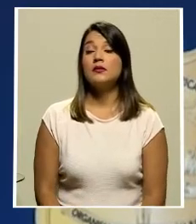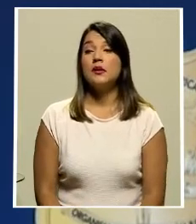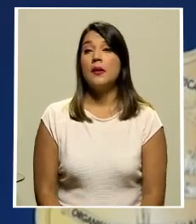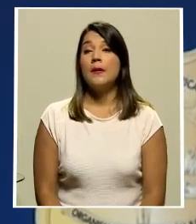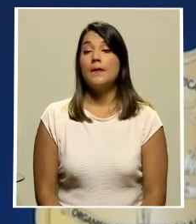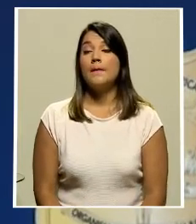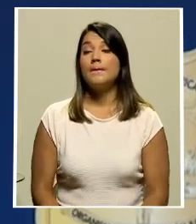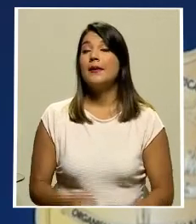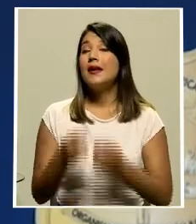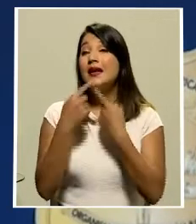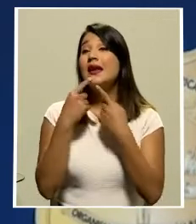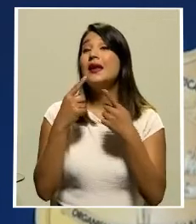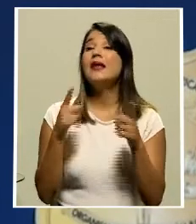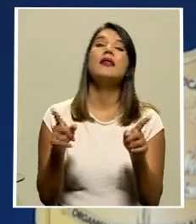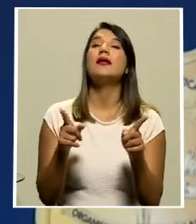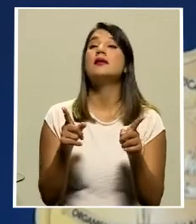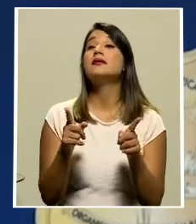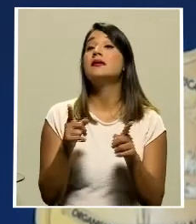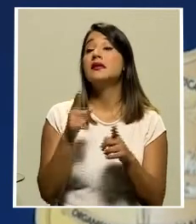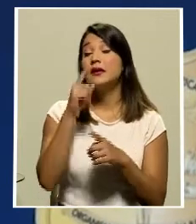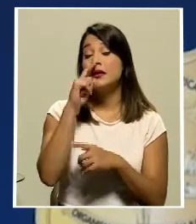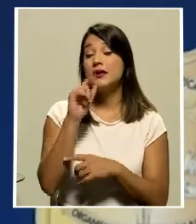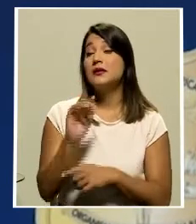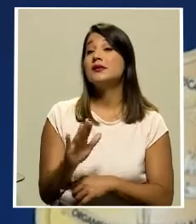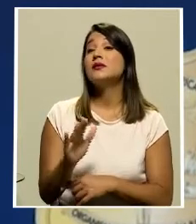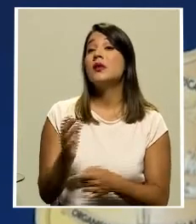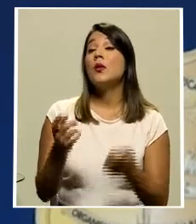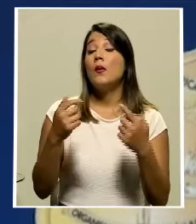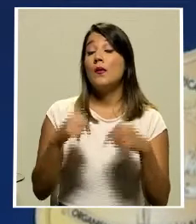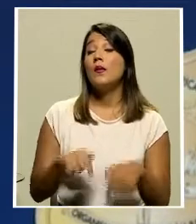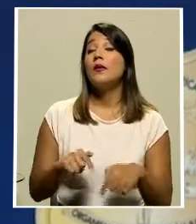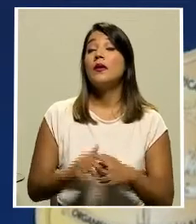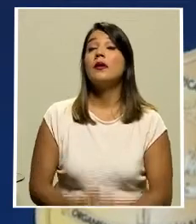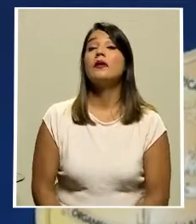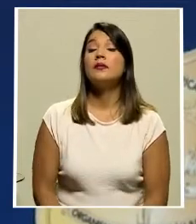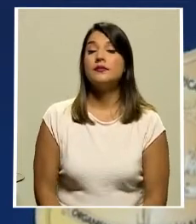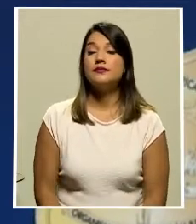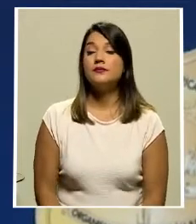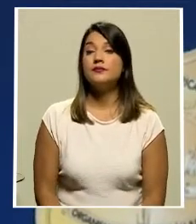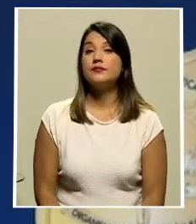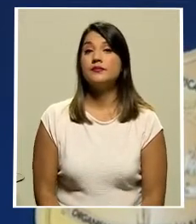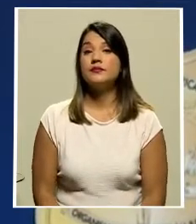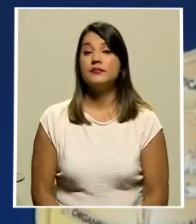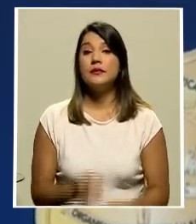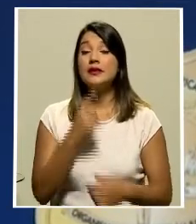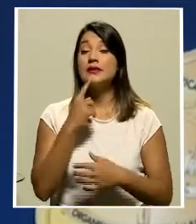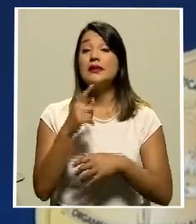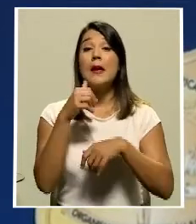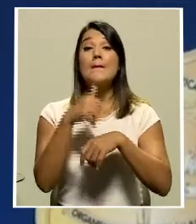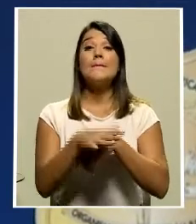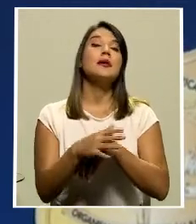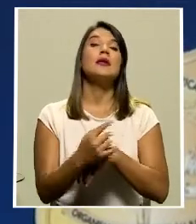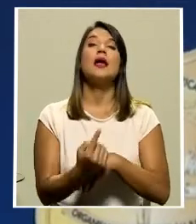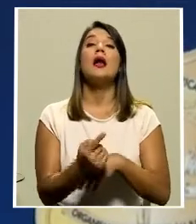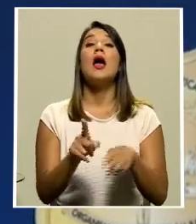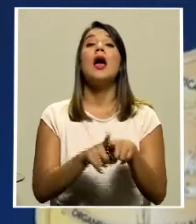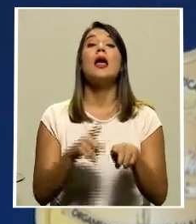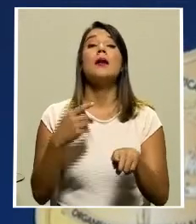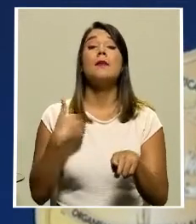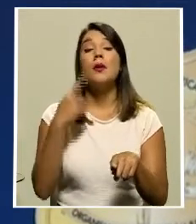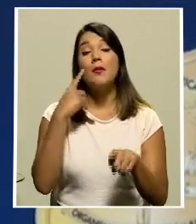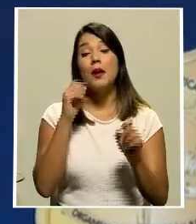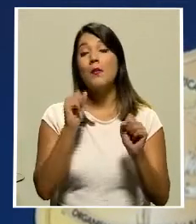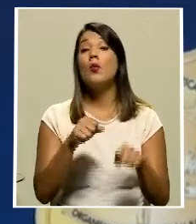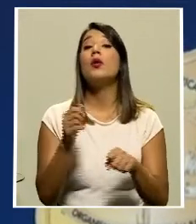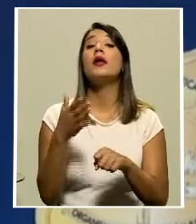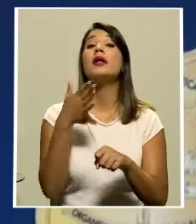le dice al al vendedor que pues va a o va a mandar a alguien a retirar